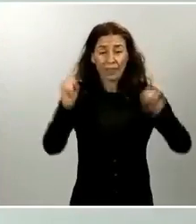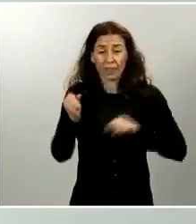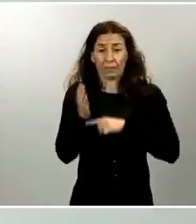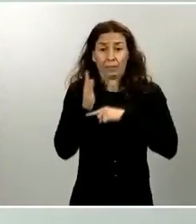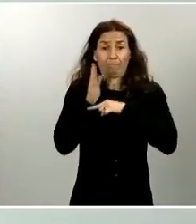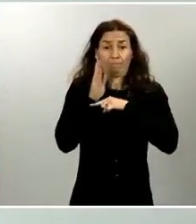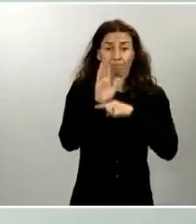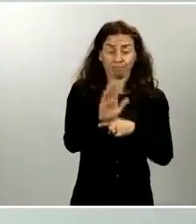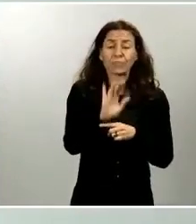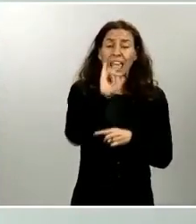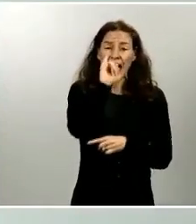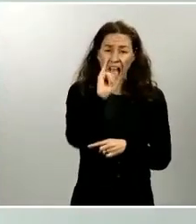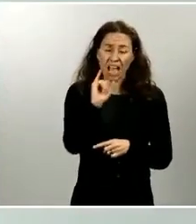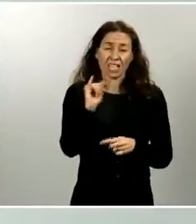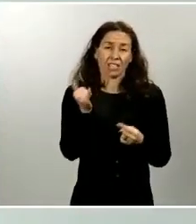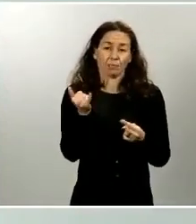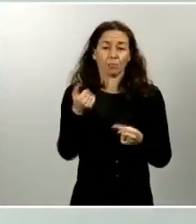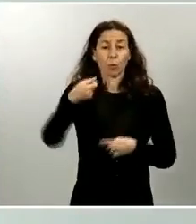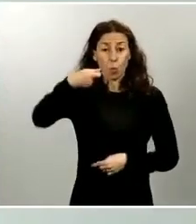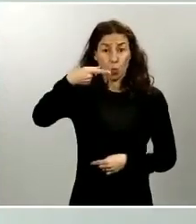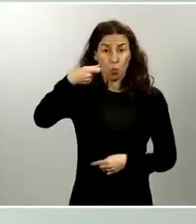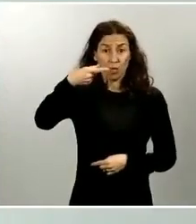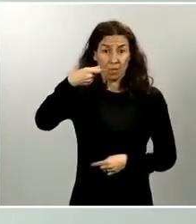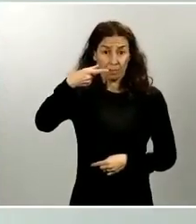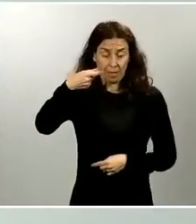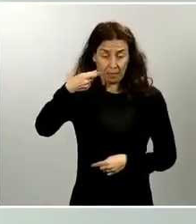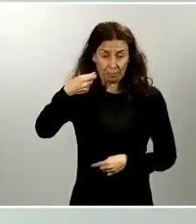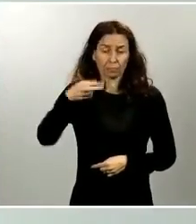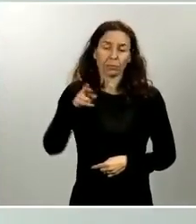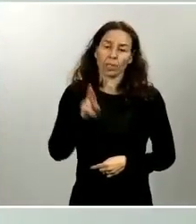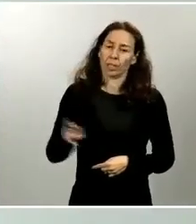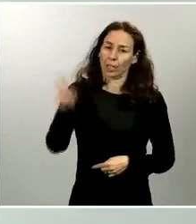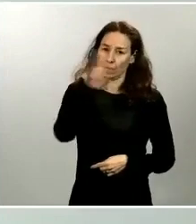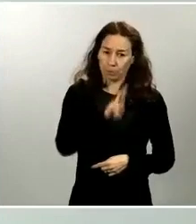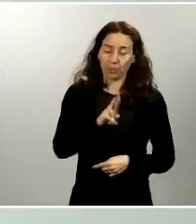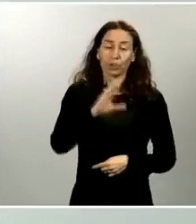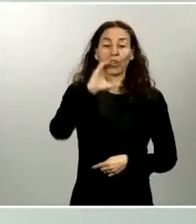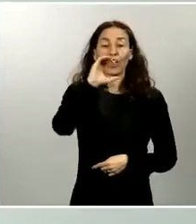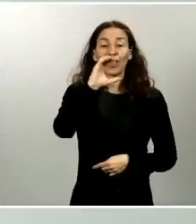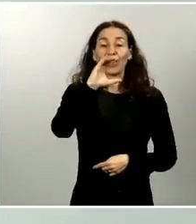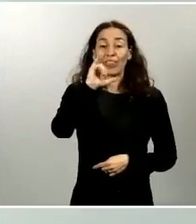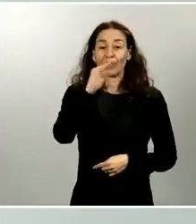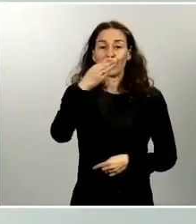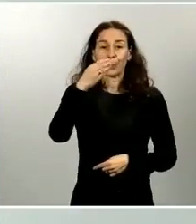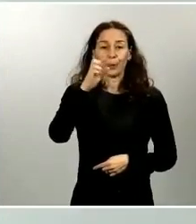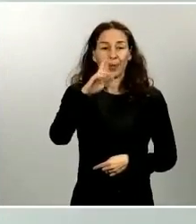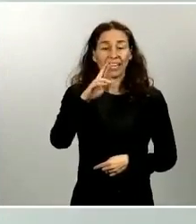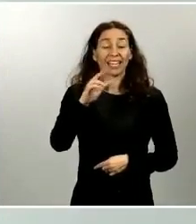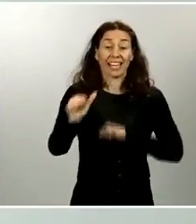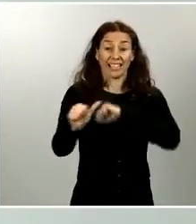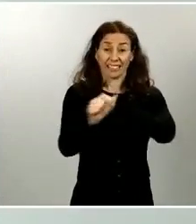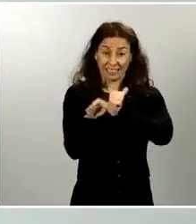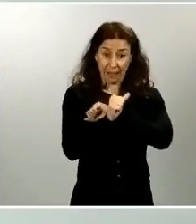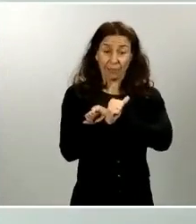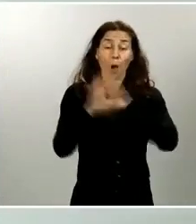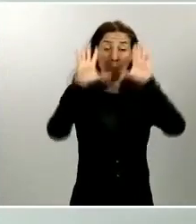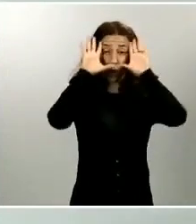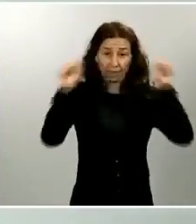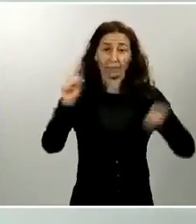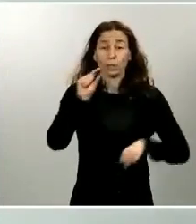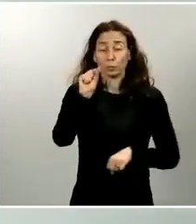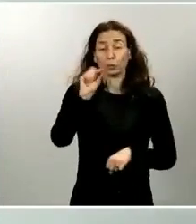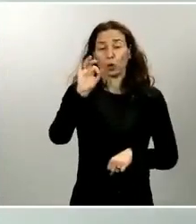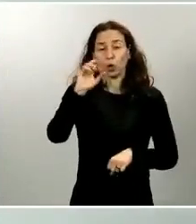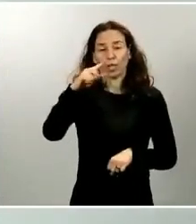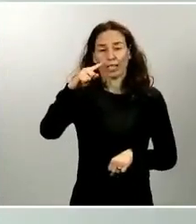habilitado una cuenta de correo vuelvo a repetirles ciberestafas arroba guardiacivil.org con la que